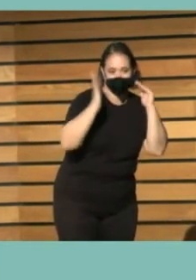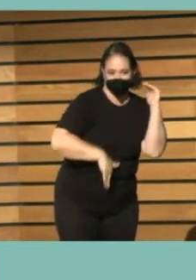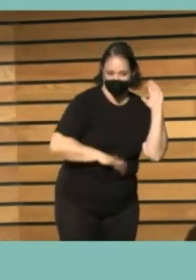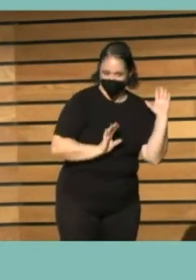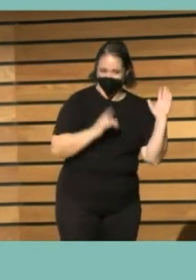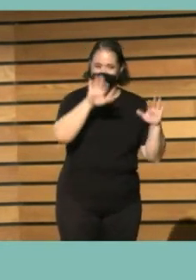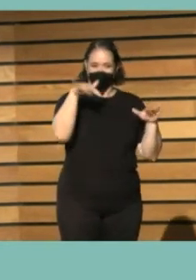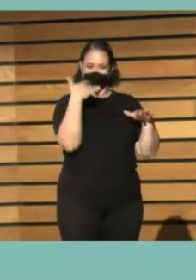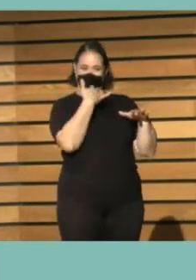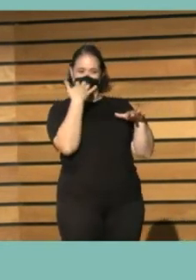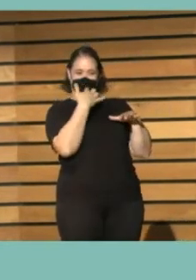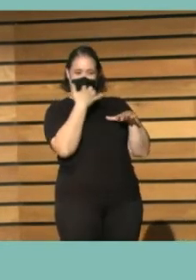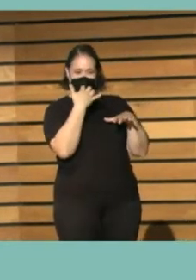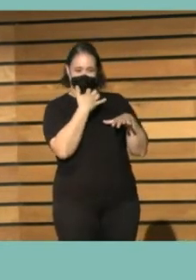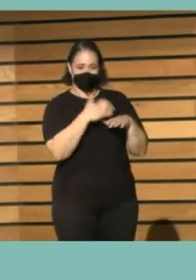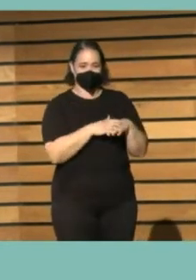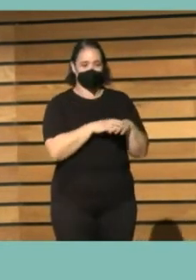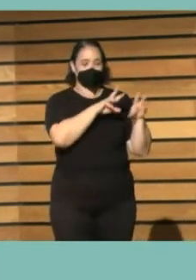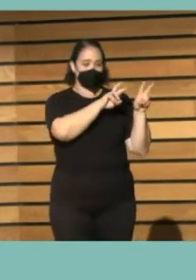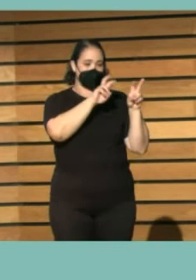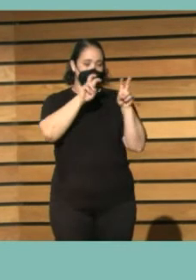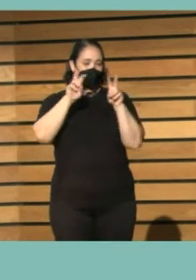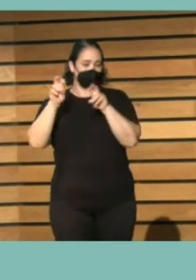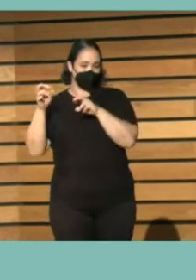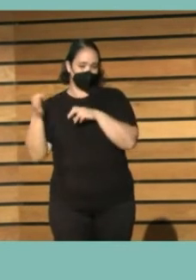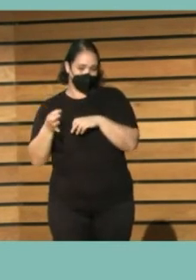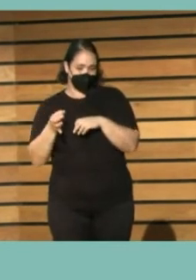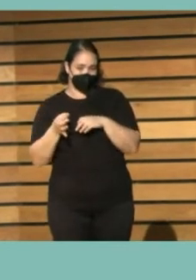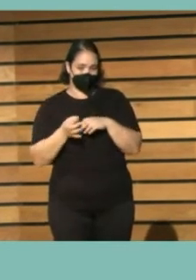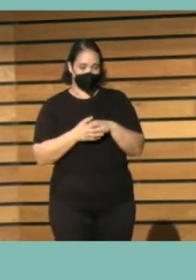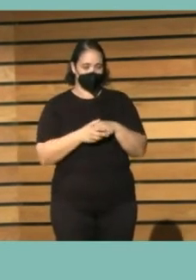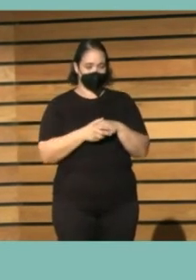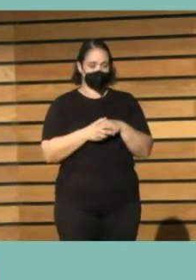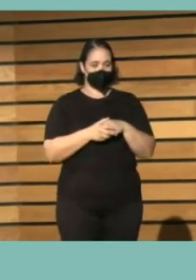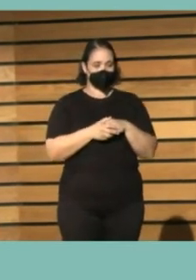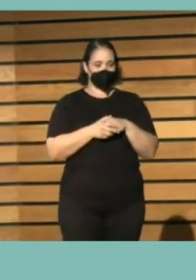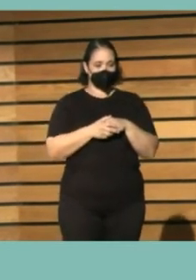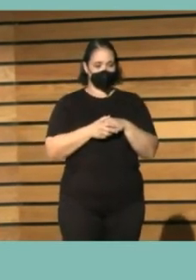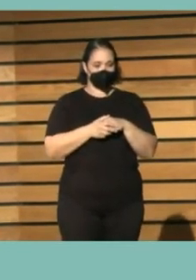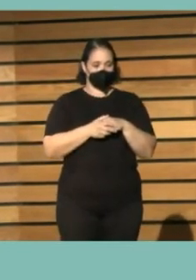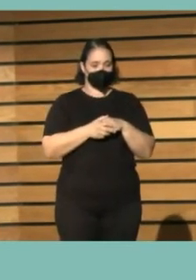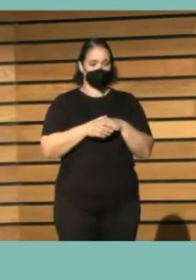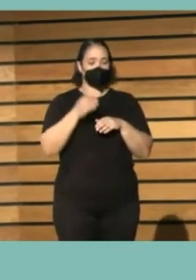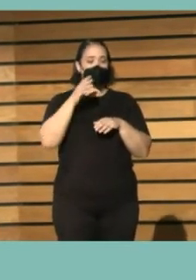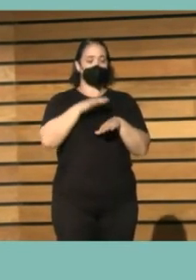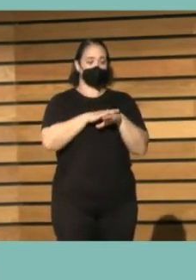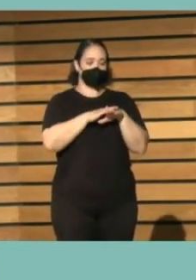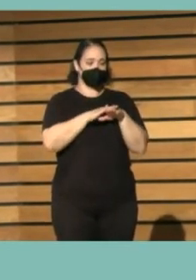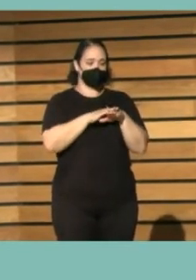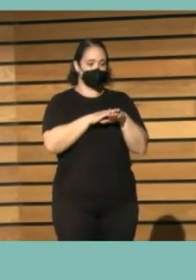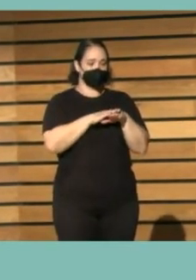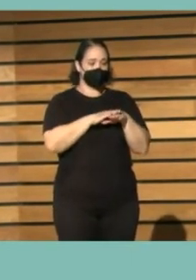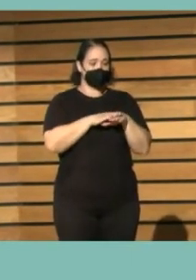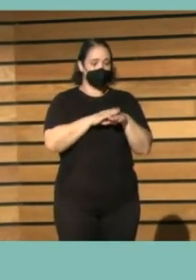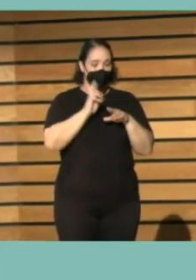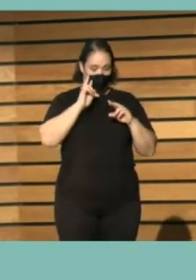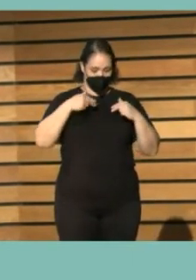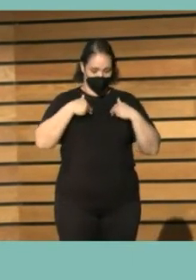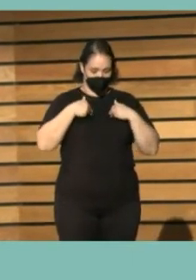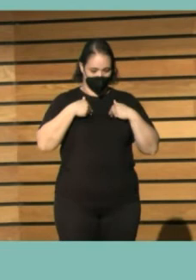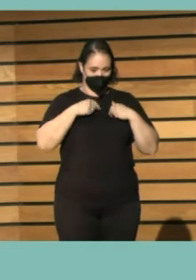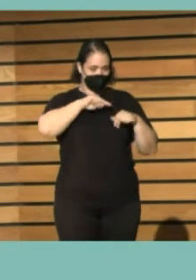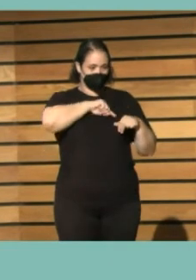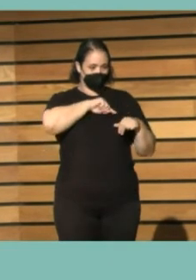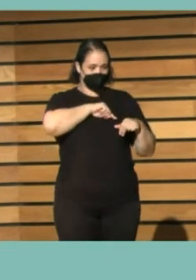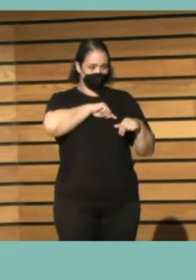esto es este es un tema que nos a mí perdón pero es a mí es que yo me siento aquí completamente